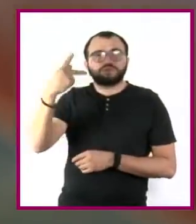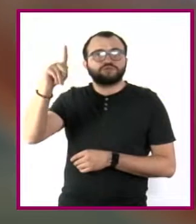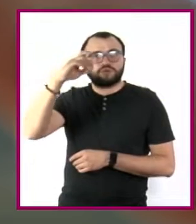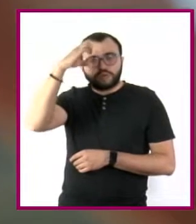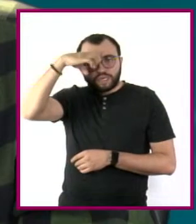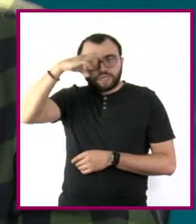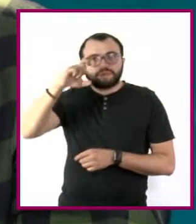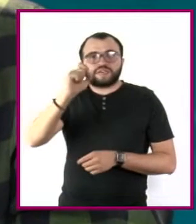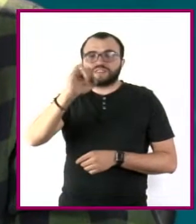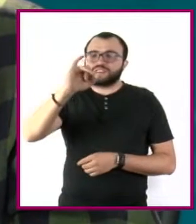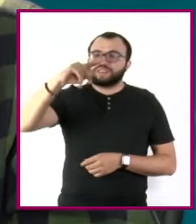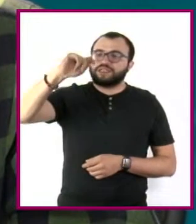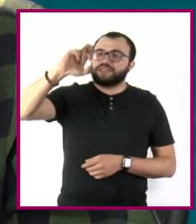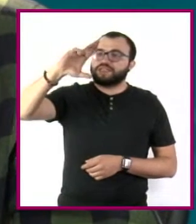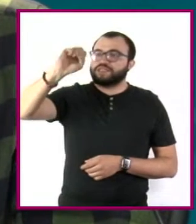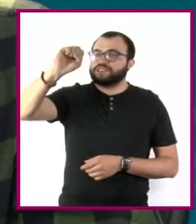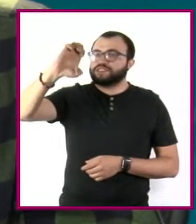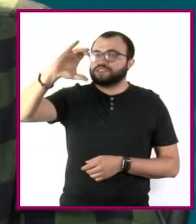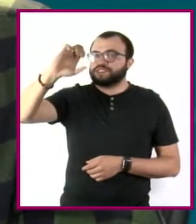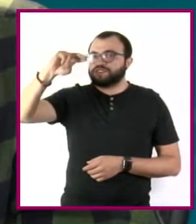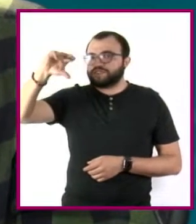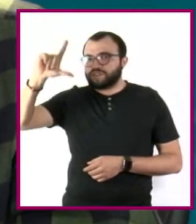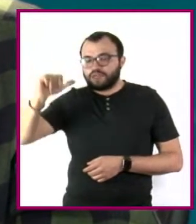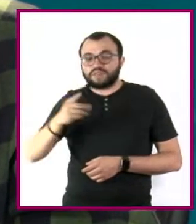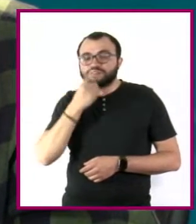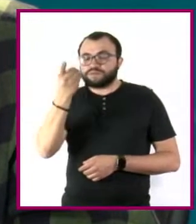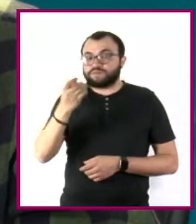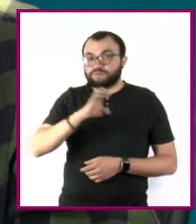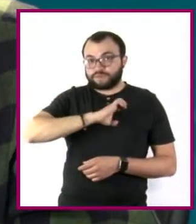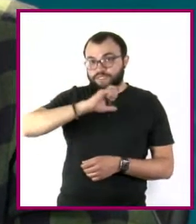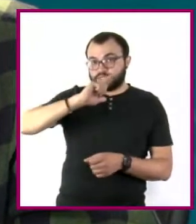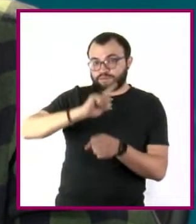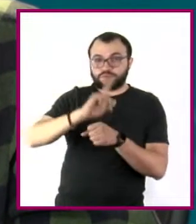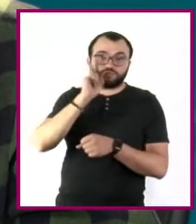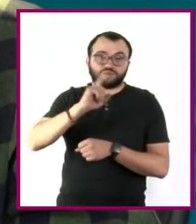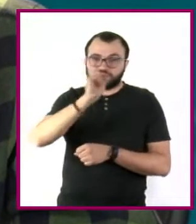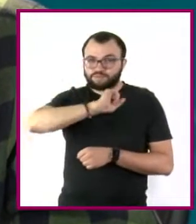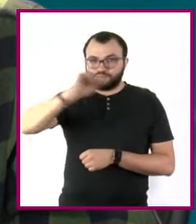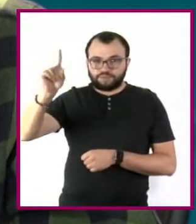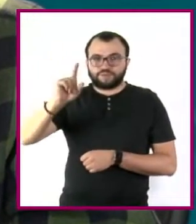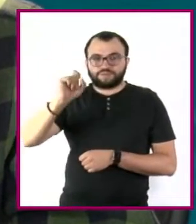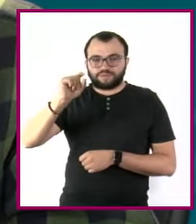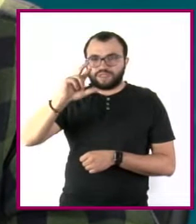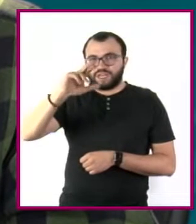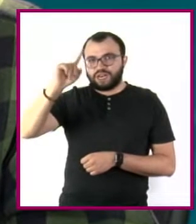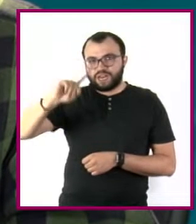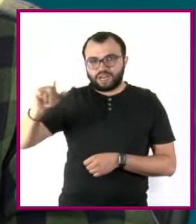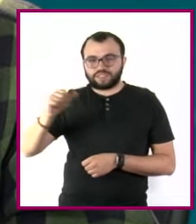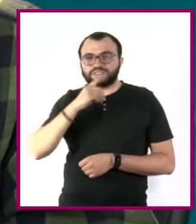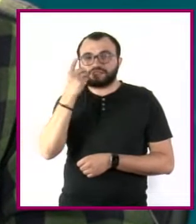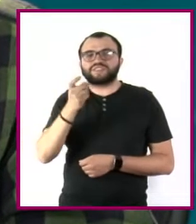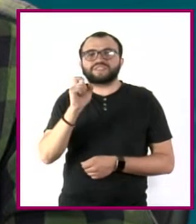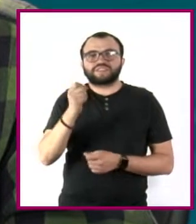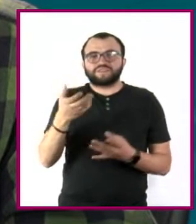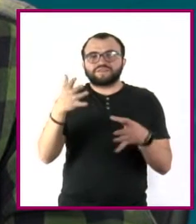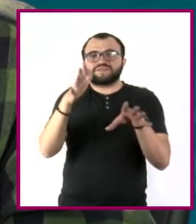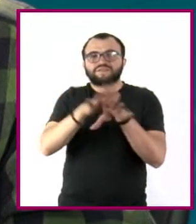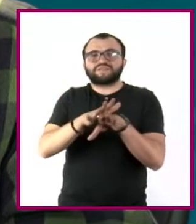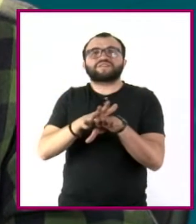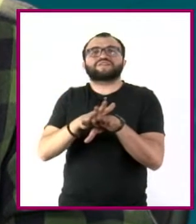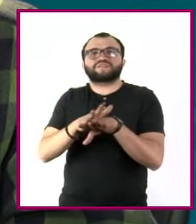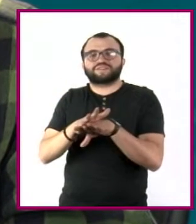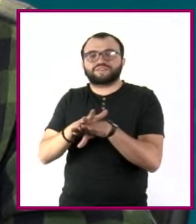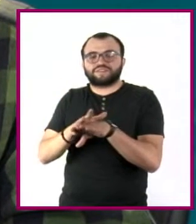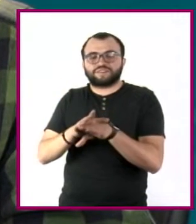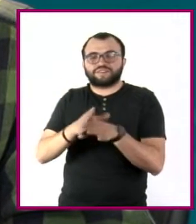interseccional. En palabras de Kimberly William, especialista en teoría crítica de la raza, la interseccionalidad revela el fenómeno por el